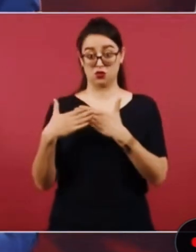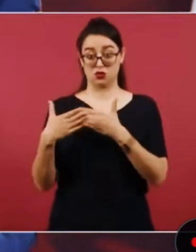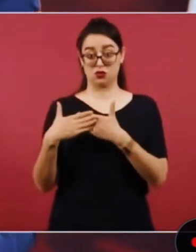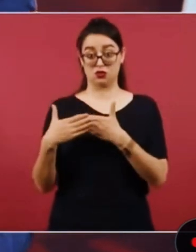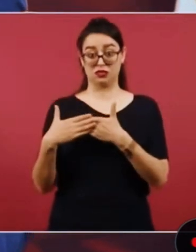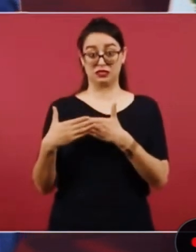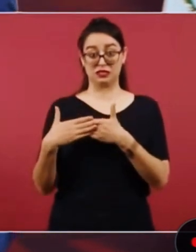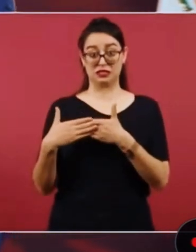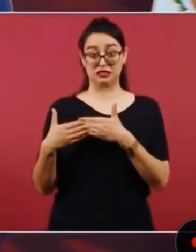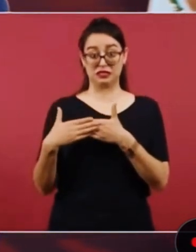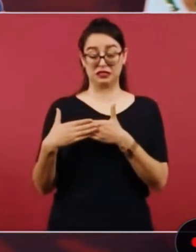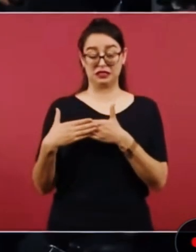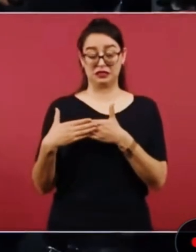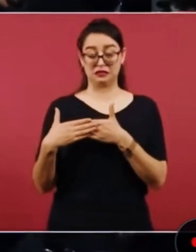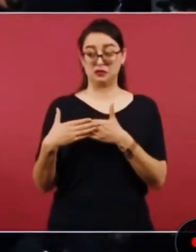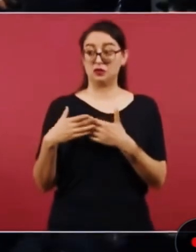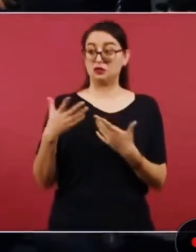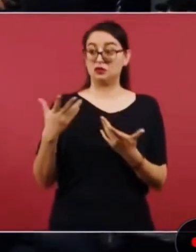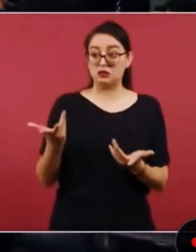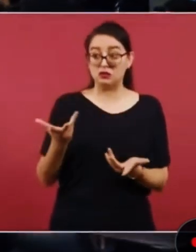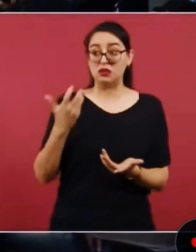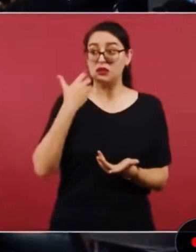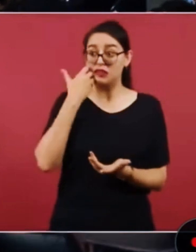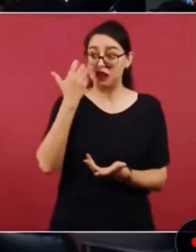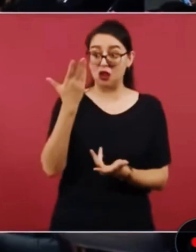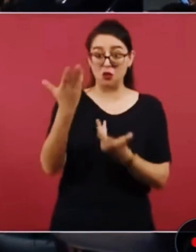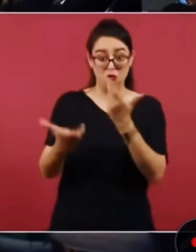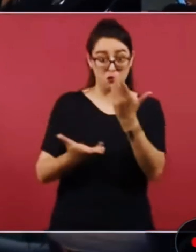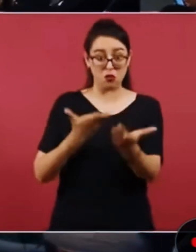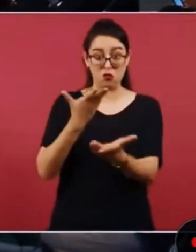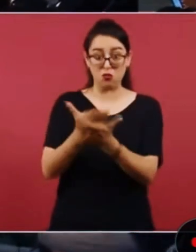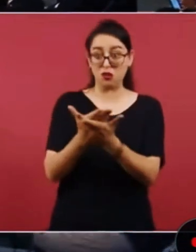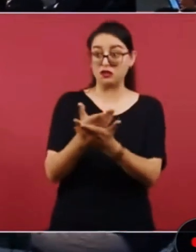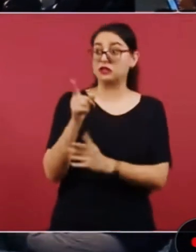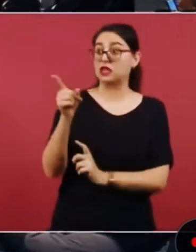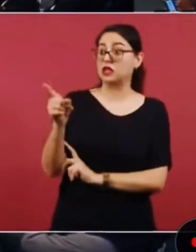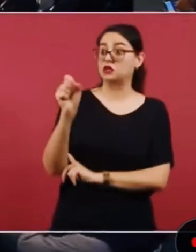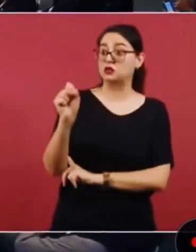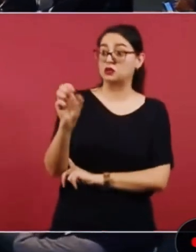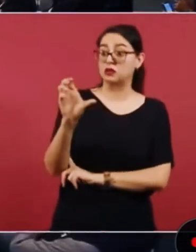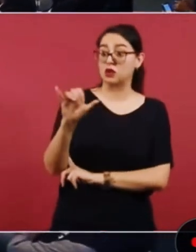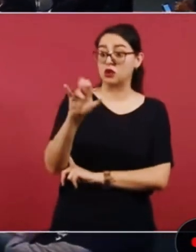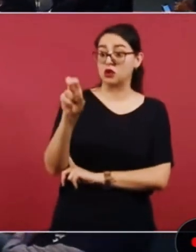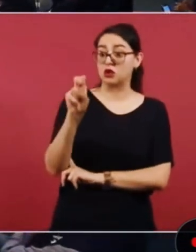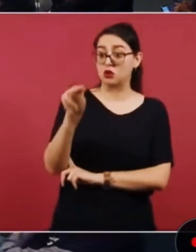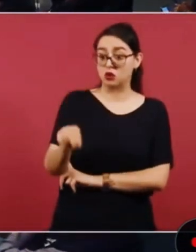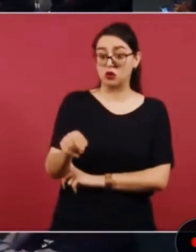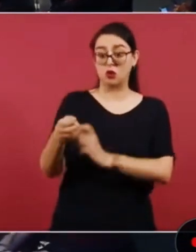que se elijan a los jueces a los magistrados a los ministros como no vamos a querer